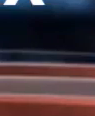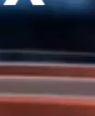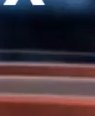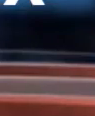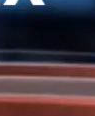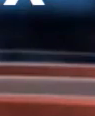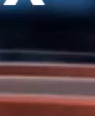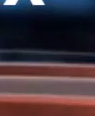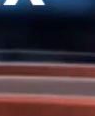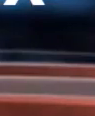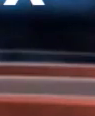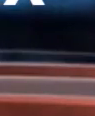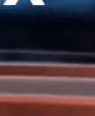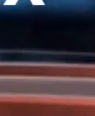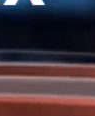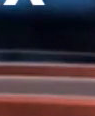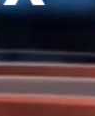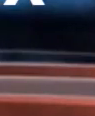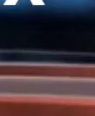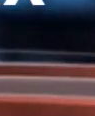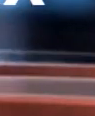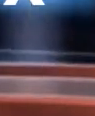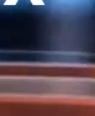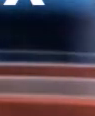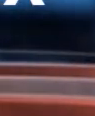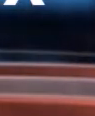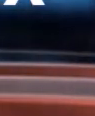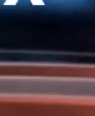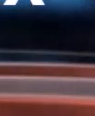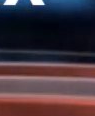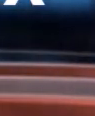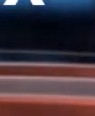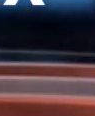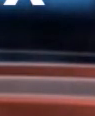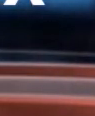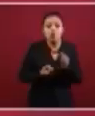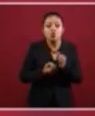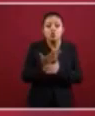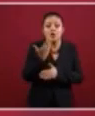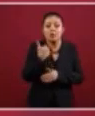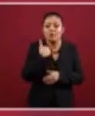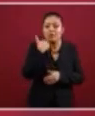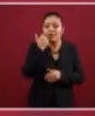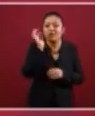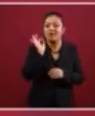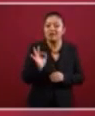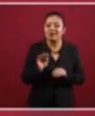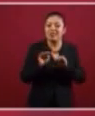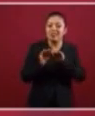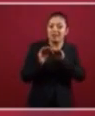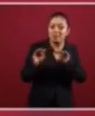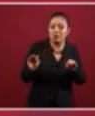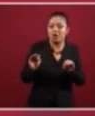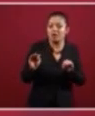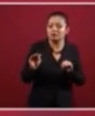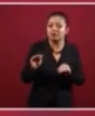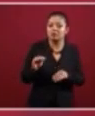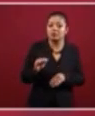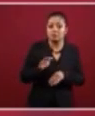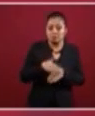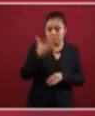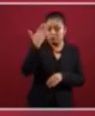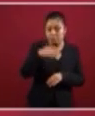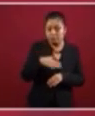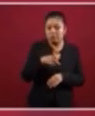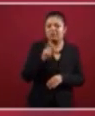Hidalgo Noticias MX presenta Además, es una consulta, que se sepa,